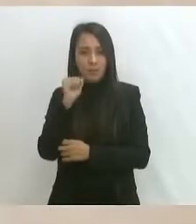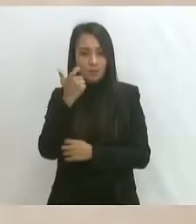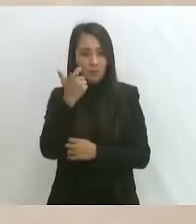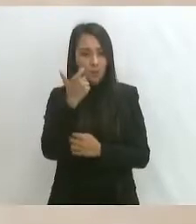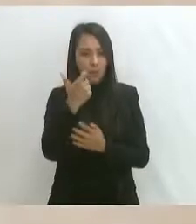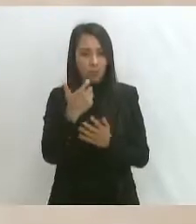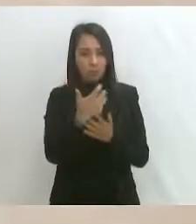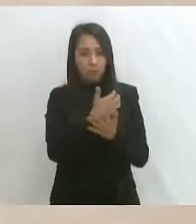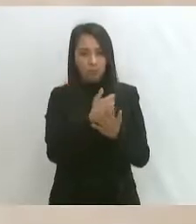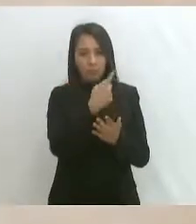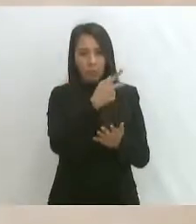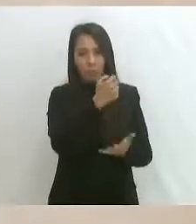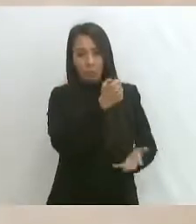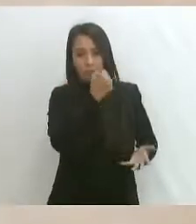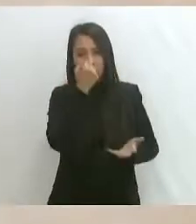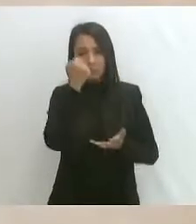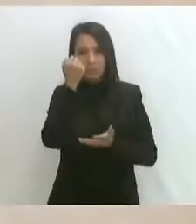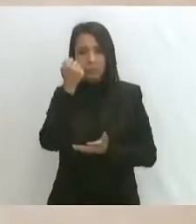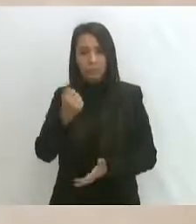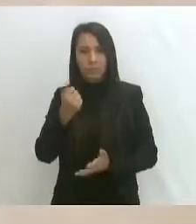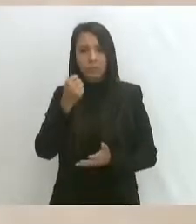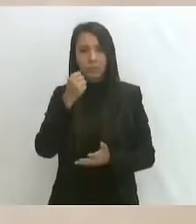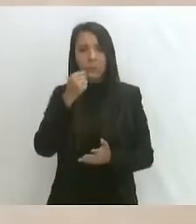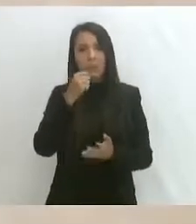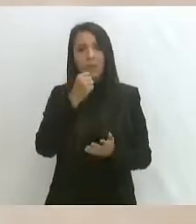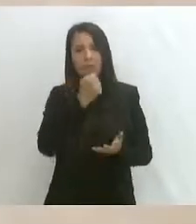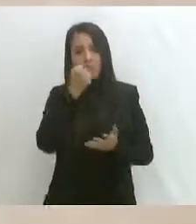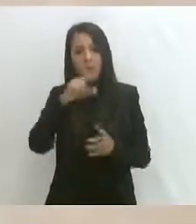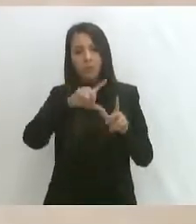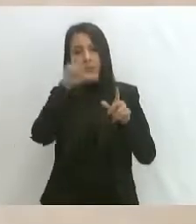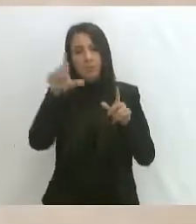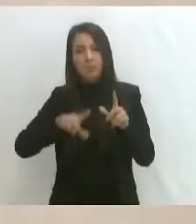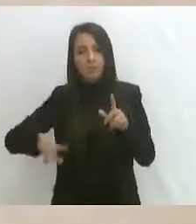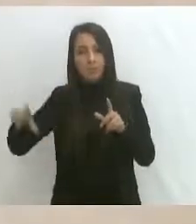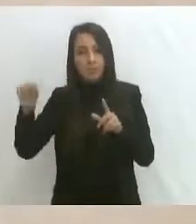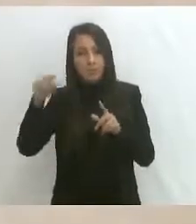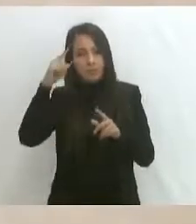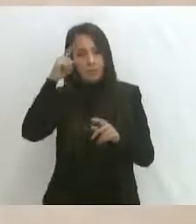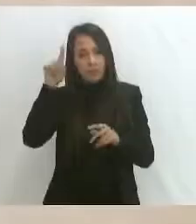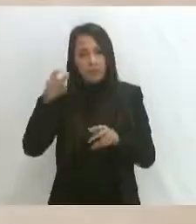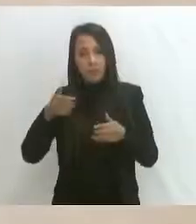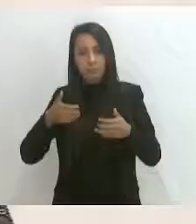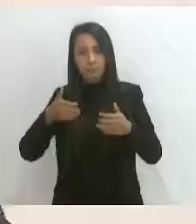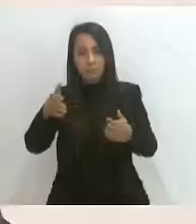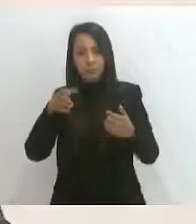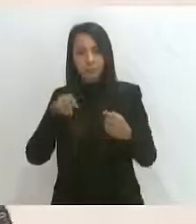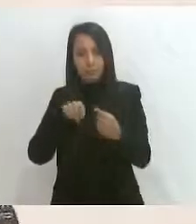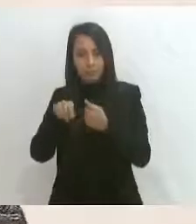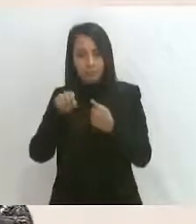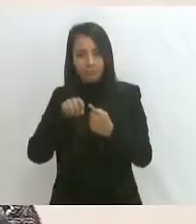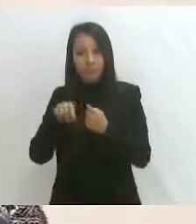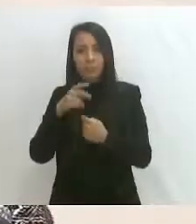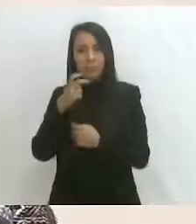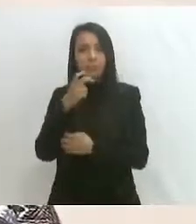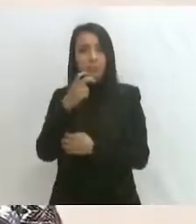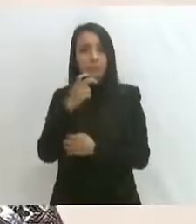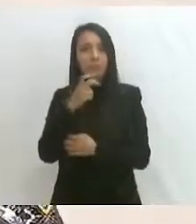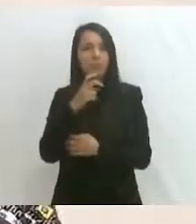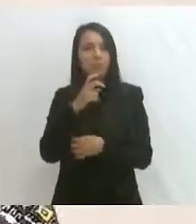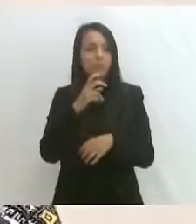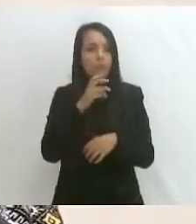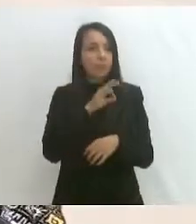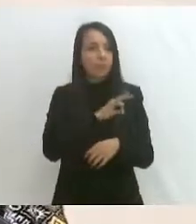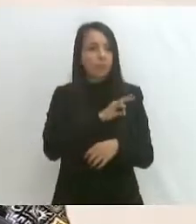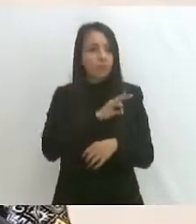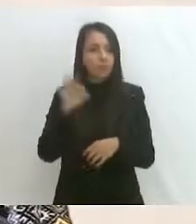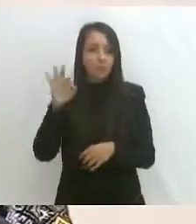Nacional de Infraestructura Carretera la posibilidad de que no se cobrara a